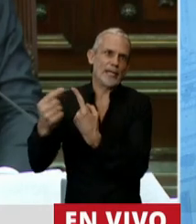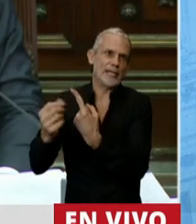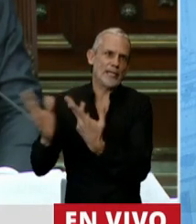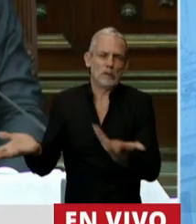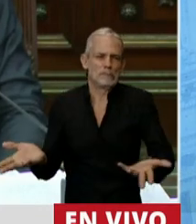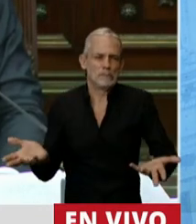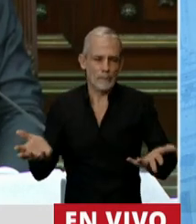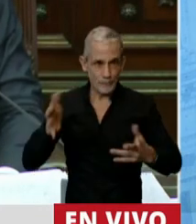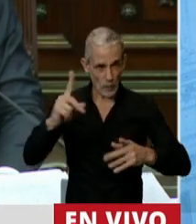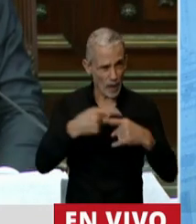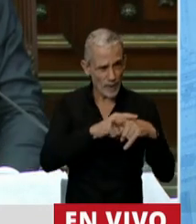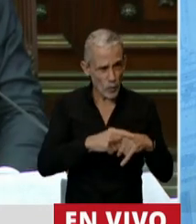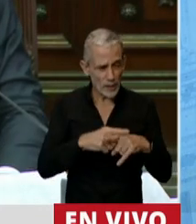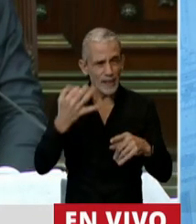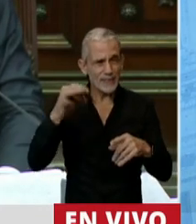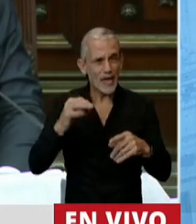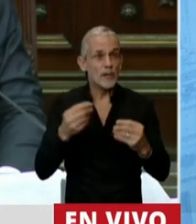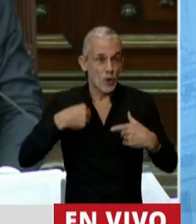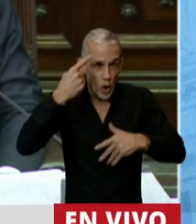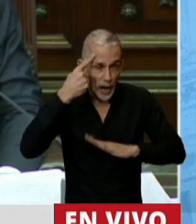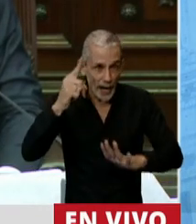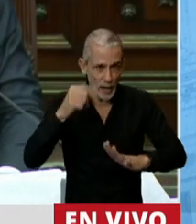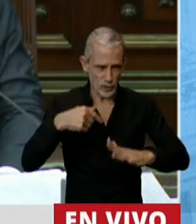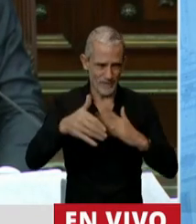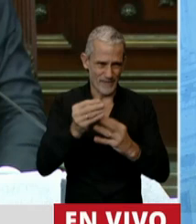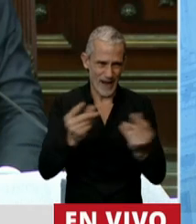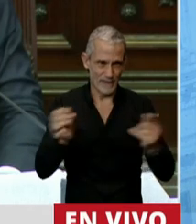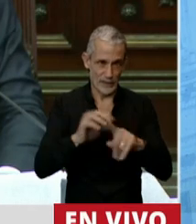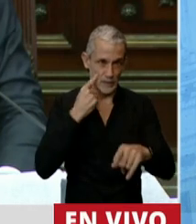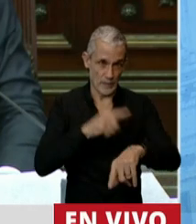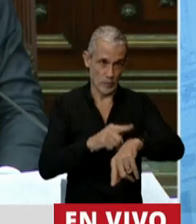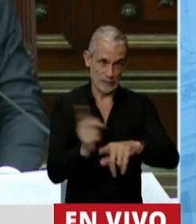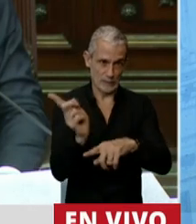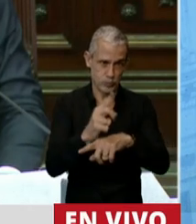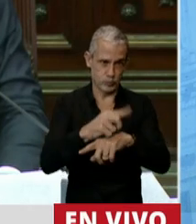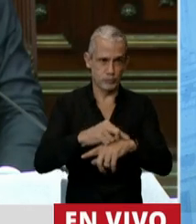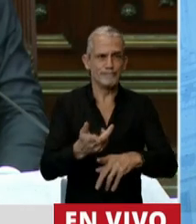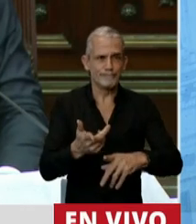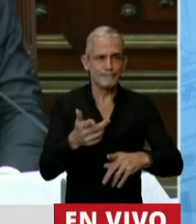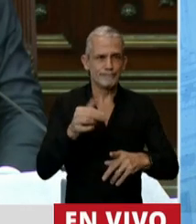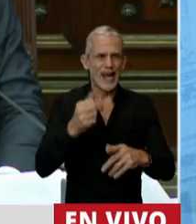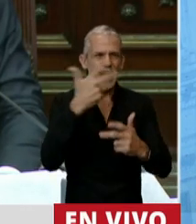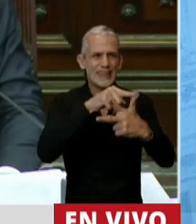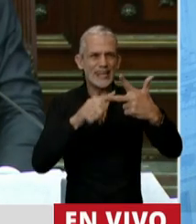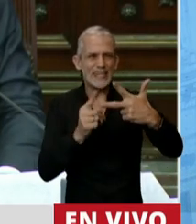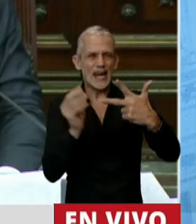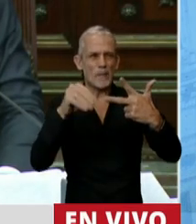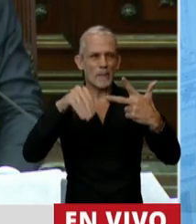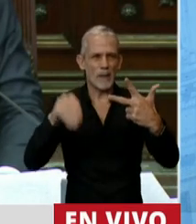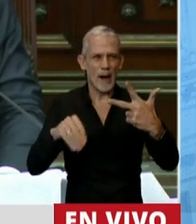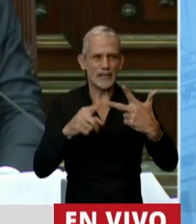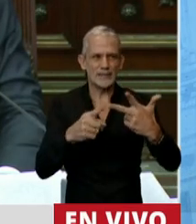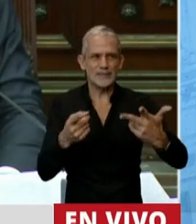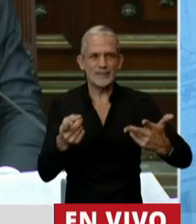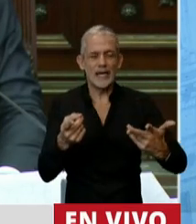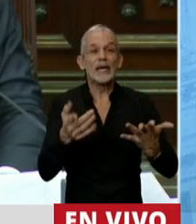También podemos discutir o tenemos que discutir, creo yo, digo y voy cerrando, veo los minutos, tres cuestiones más y lo dijeron muchos diputados y